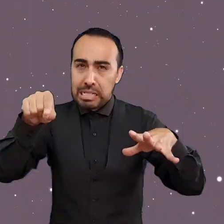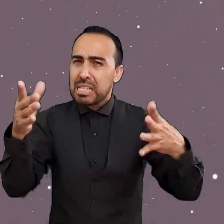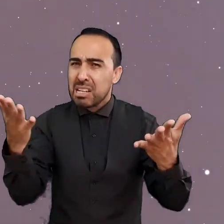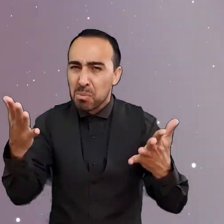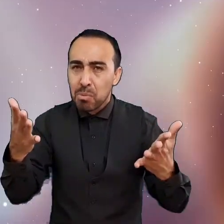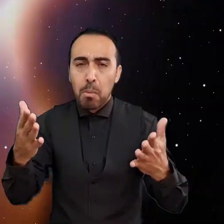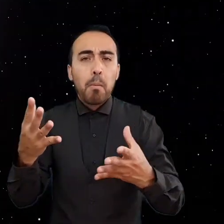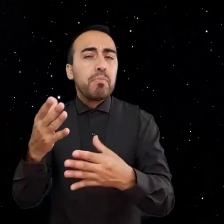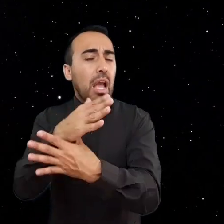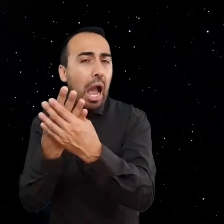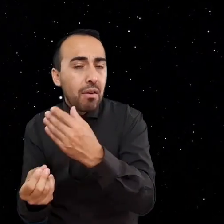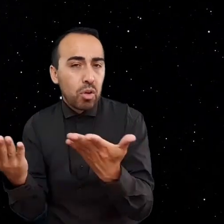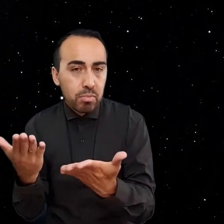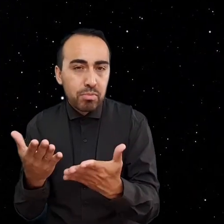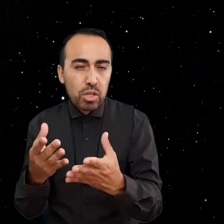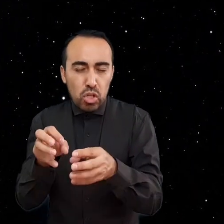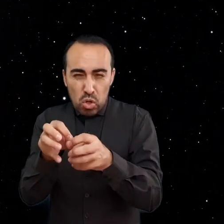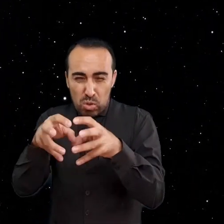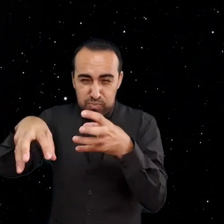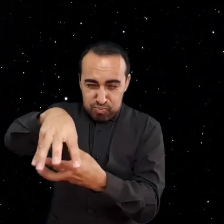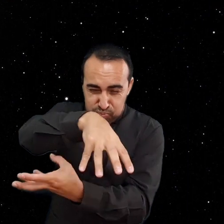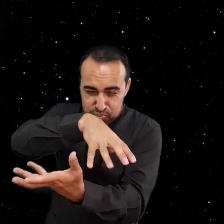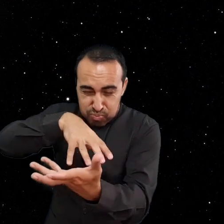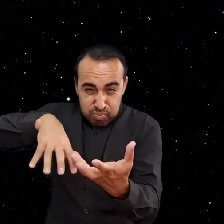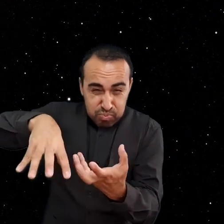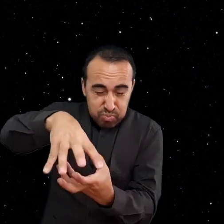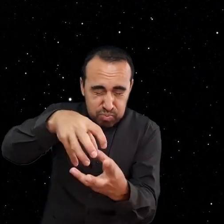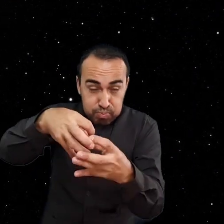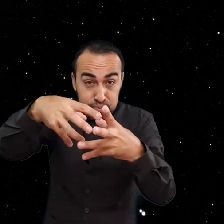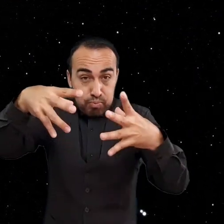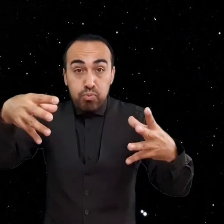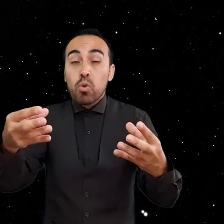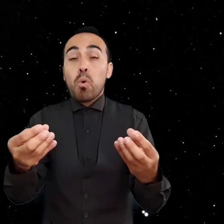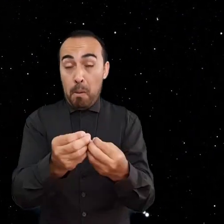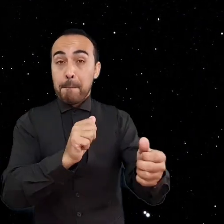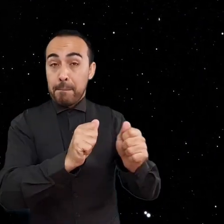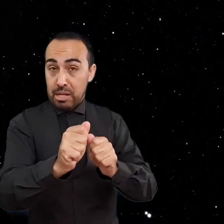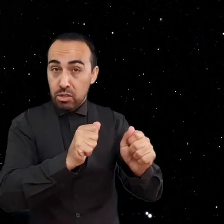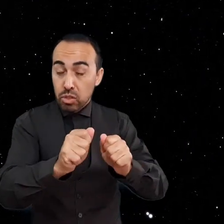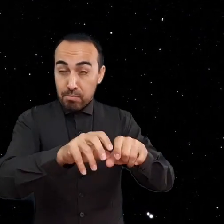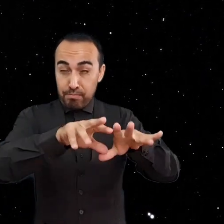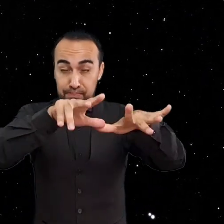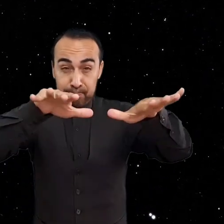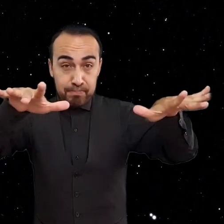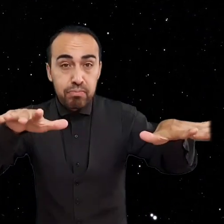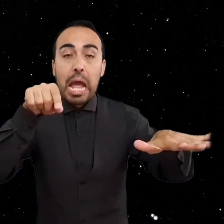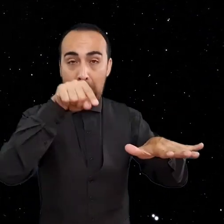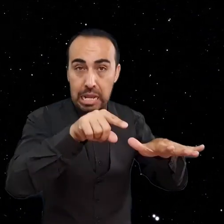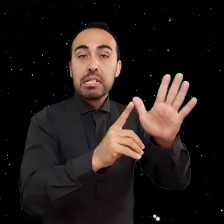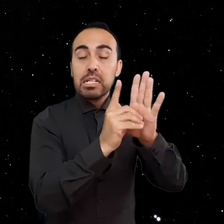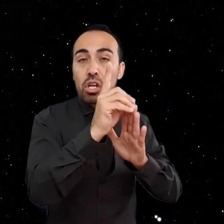explosión colosal bajo condiciones físicas tan extremas, generando así algunos de los elementos de la tabla periódica.